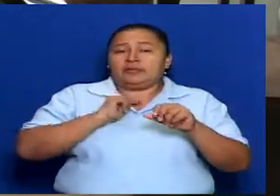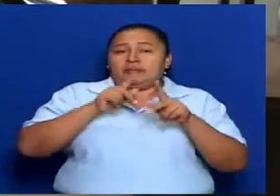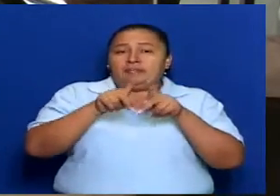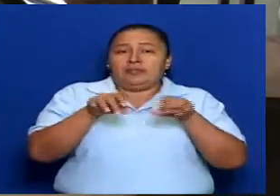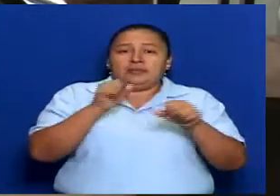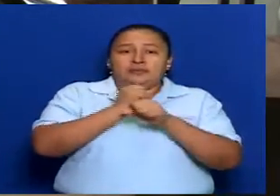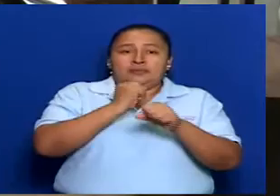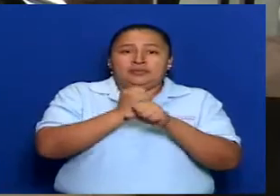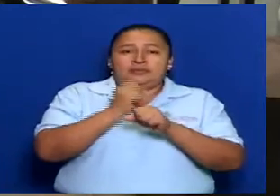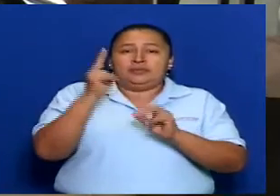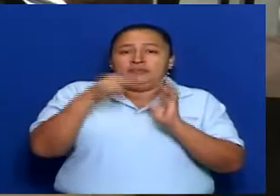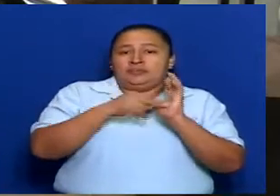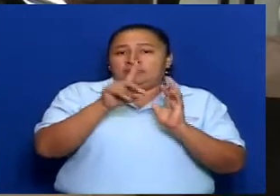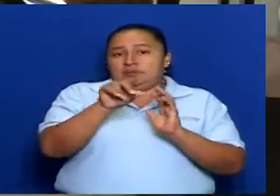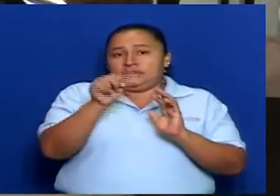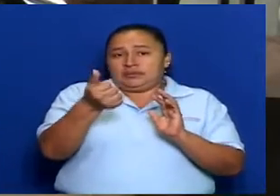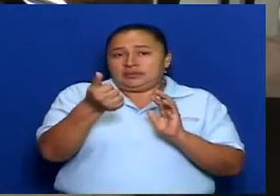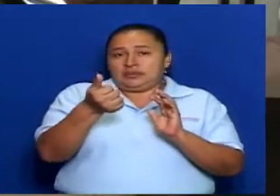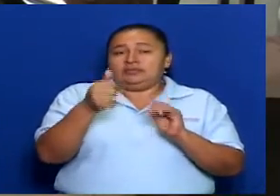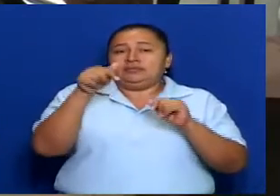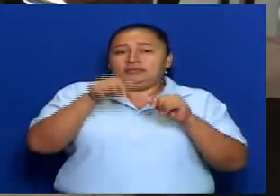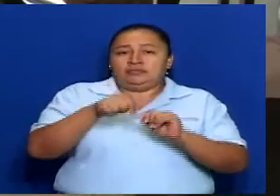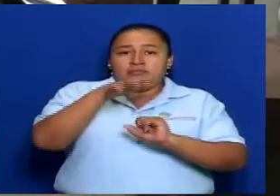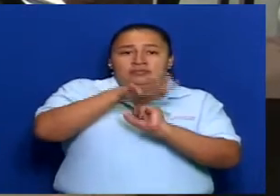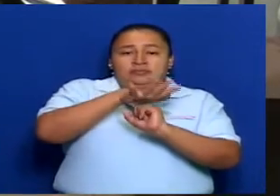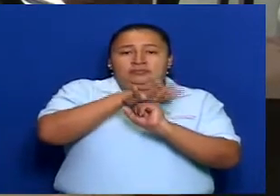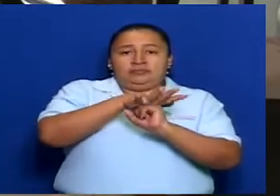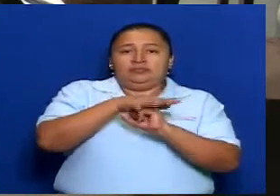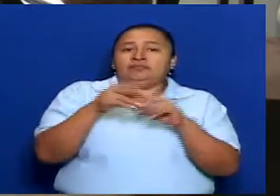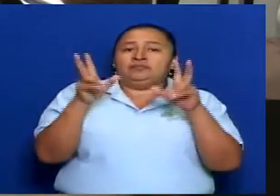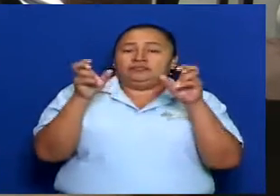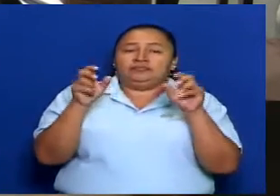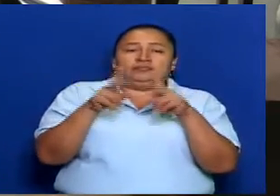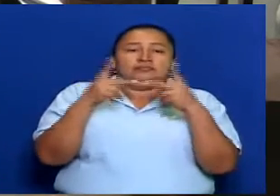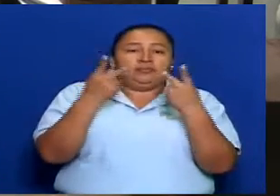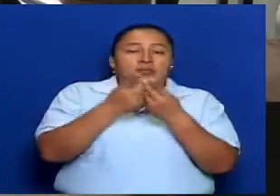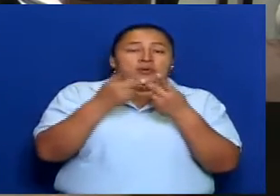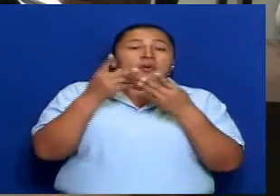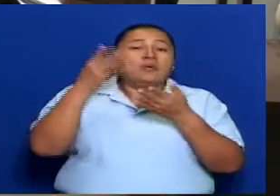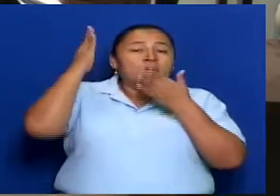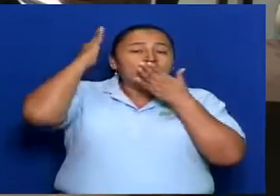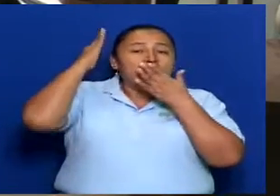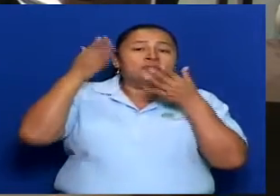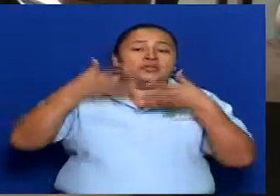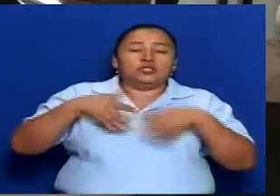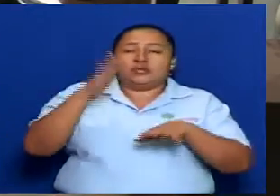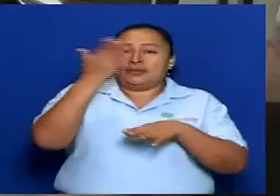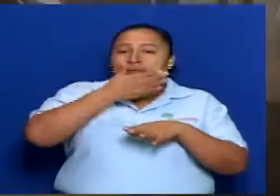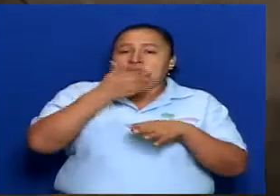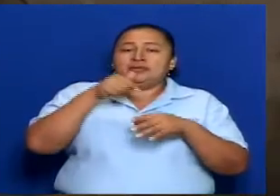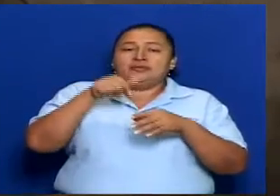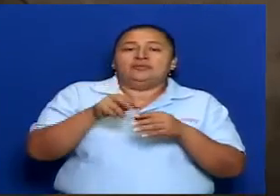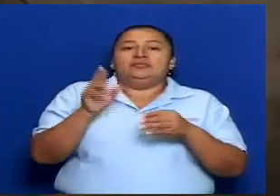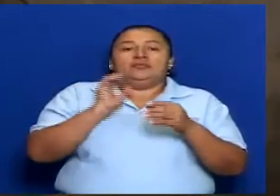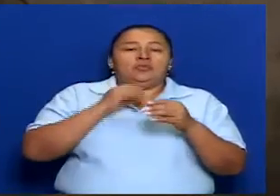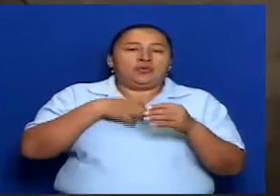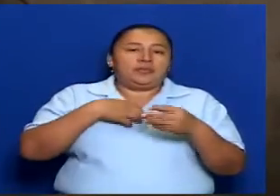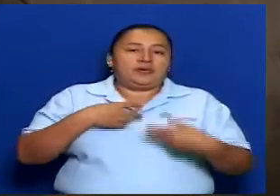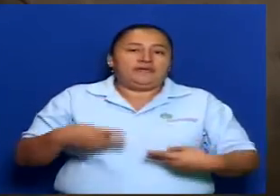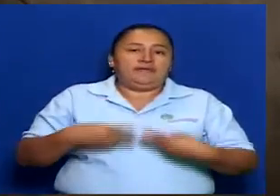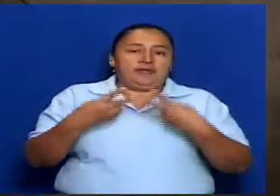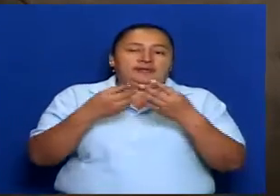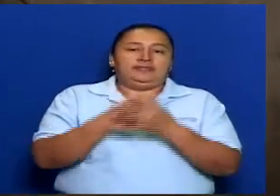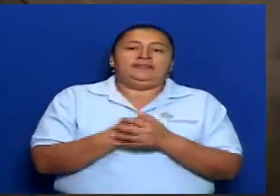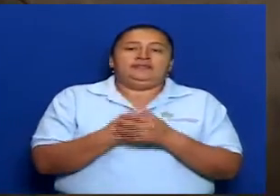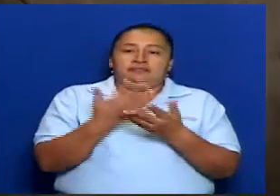Plan de Trabajo 2016 de la Comisión de Asuntos de los Pueblos Originarios, Afrodescendientes y Regímenes Autonómicos.